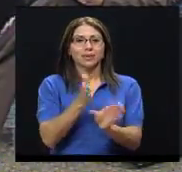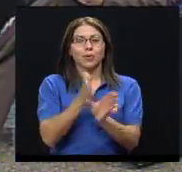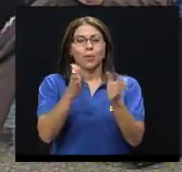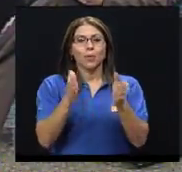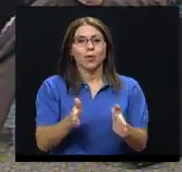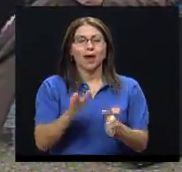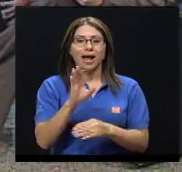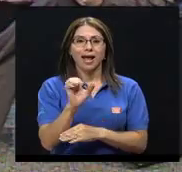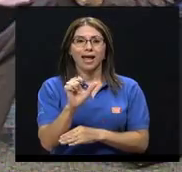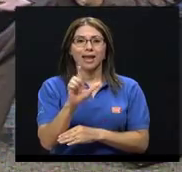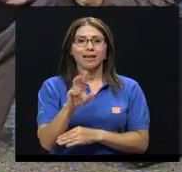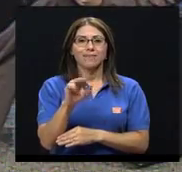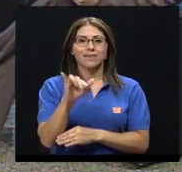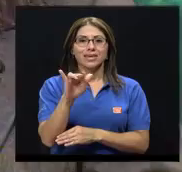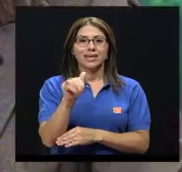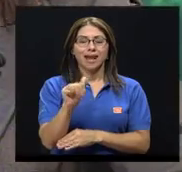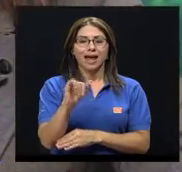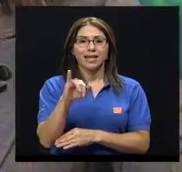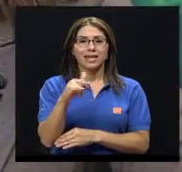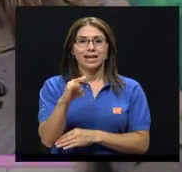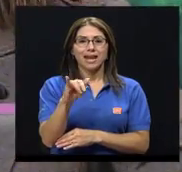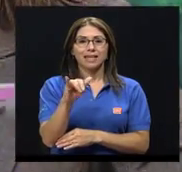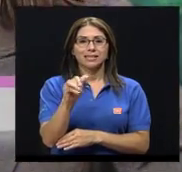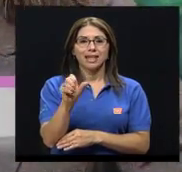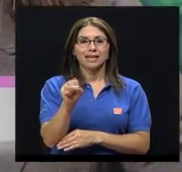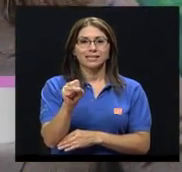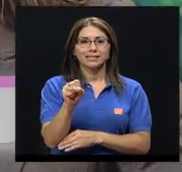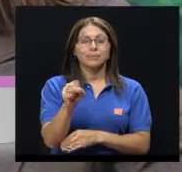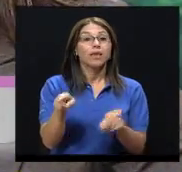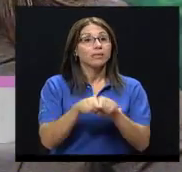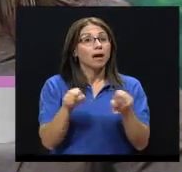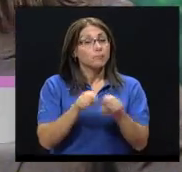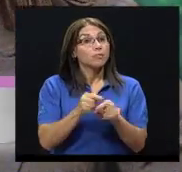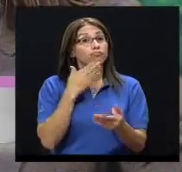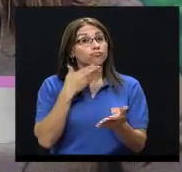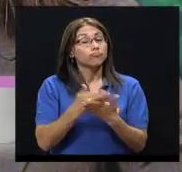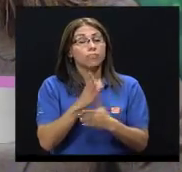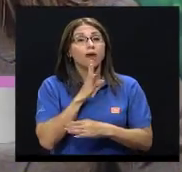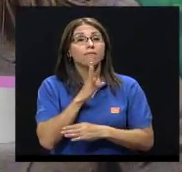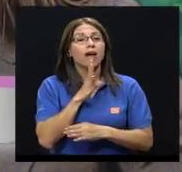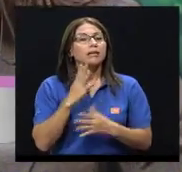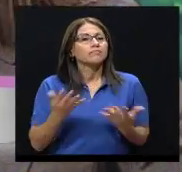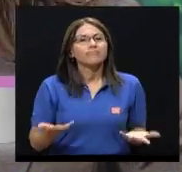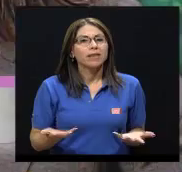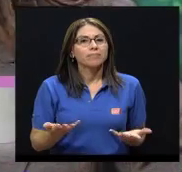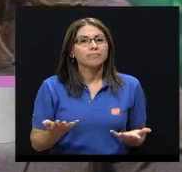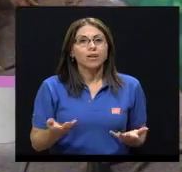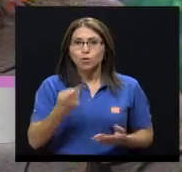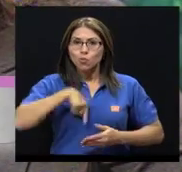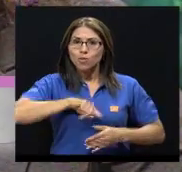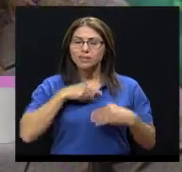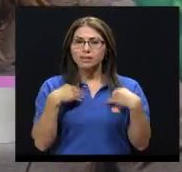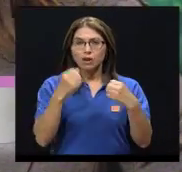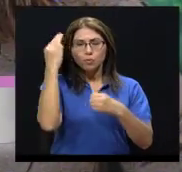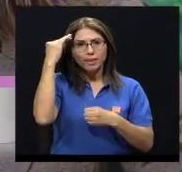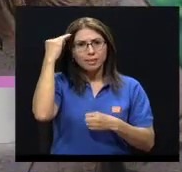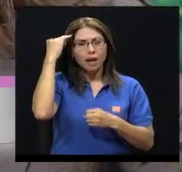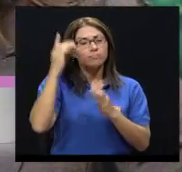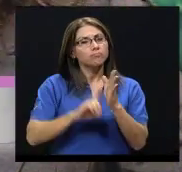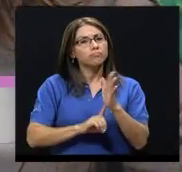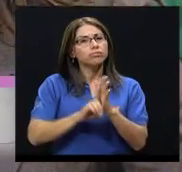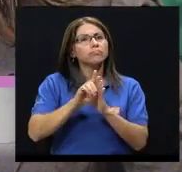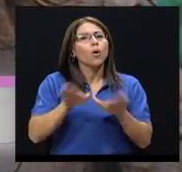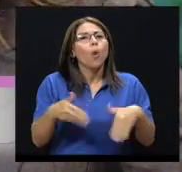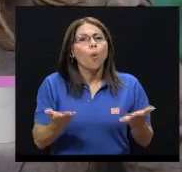de la psicóloga Elvira Iglesias. Y sería oportuno, Elvira, hablar también ahora de cómo desarrollar nuestra salud mental, porque